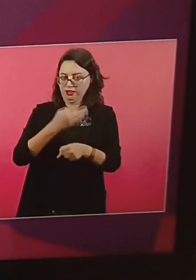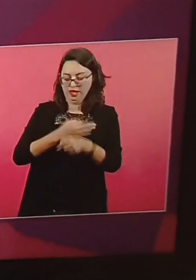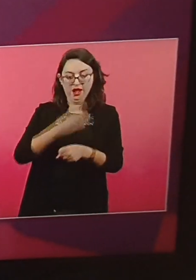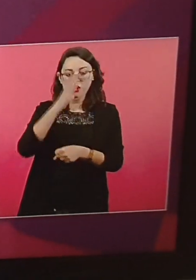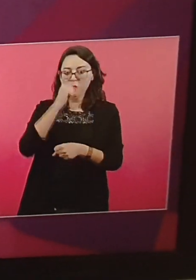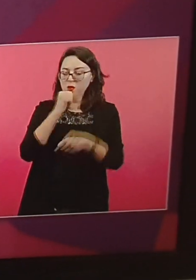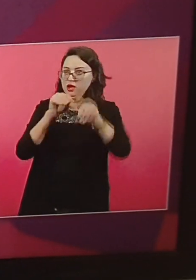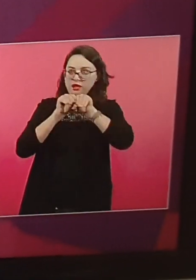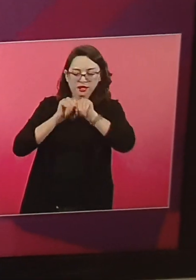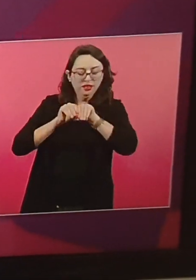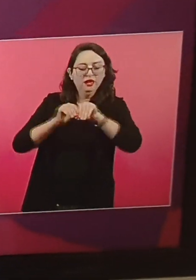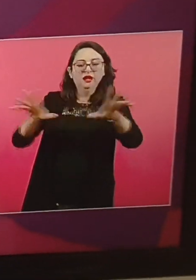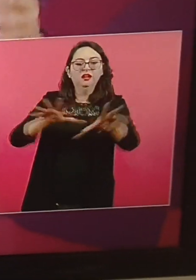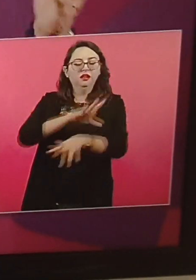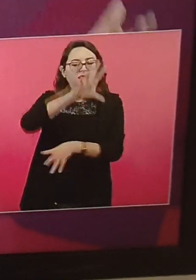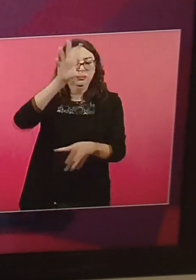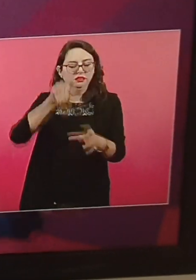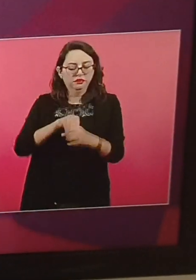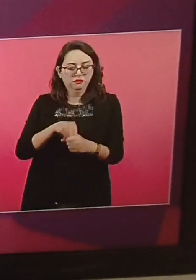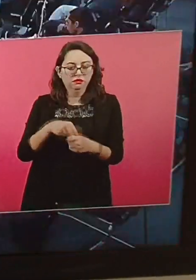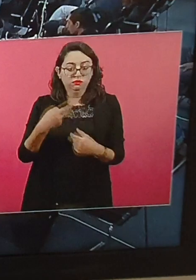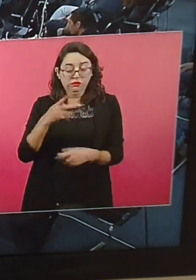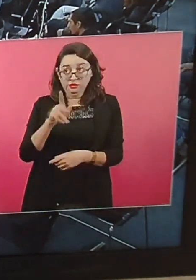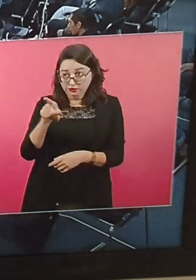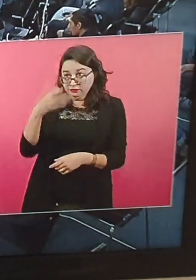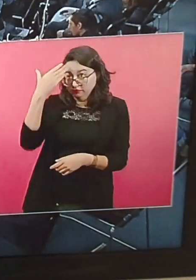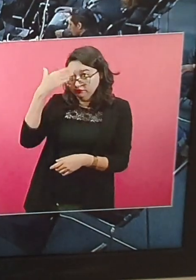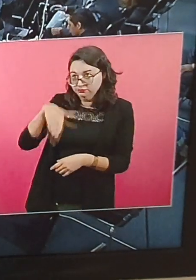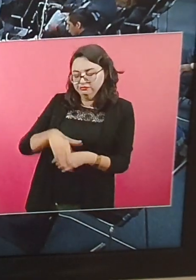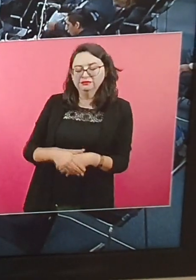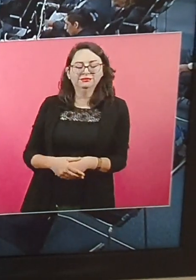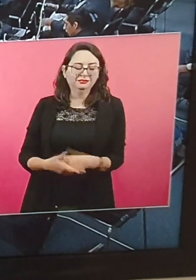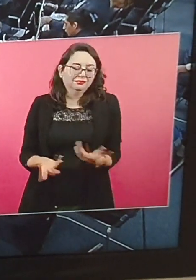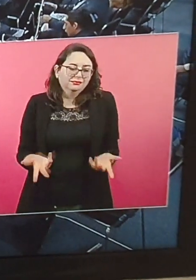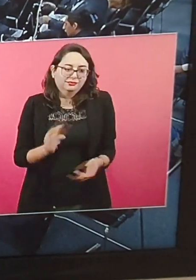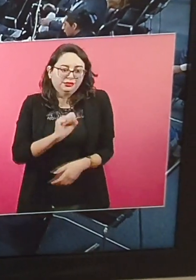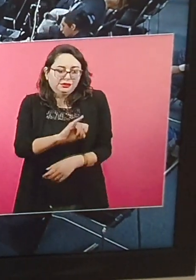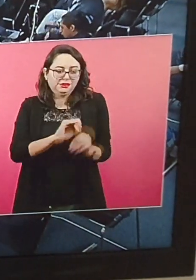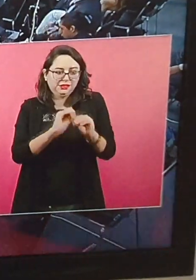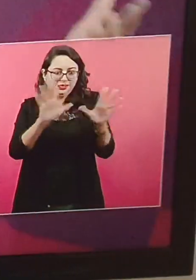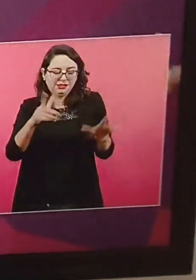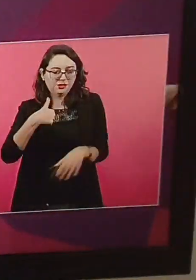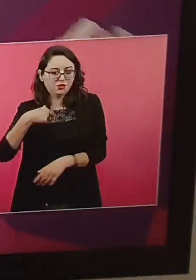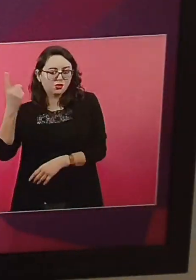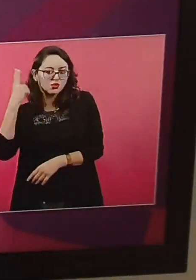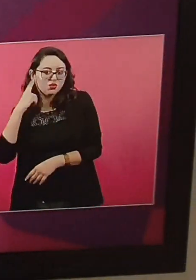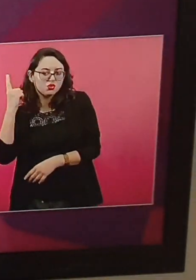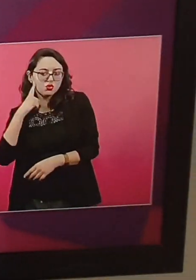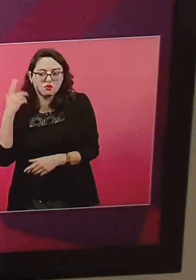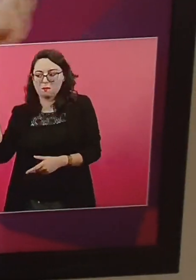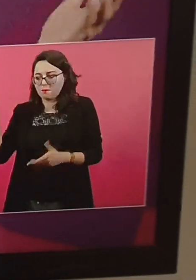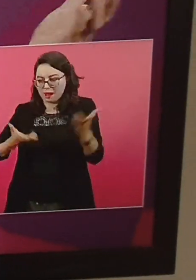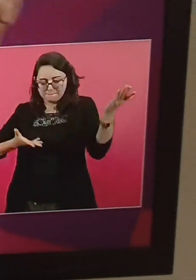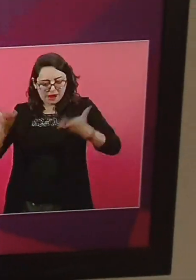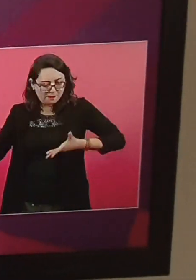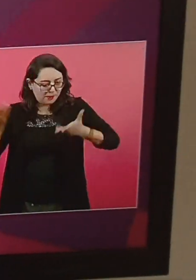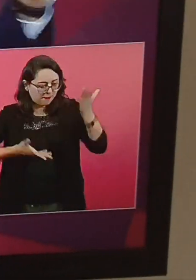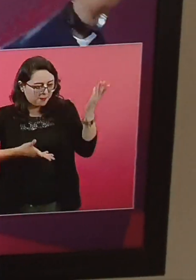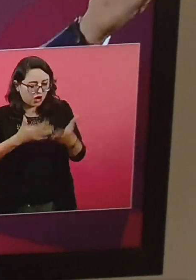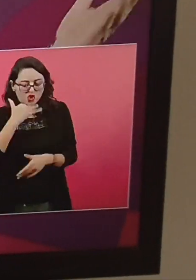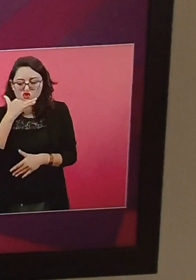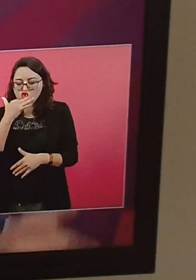Por respeto. Pero ya lo que... Claro, pues... Es que aquí llega de todo. Aquí me llegan expedientes de